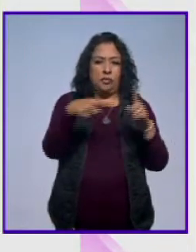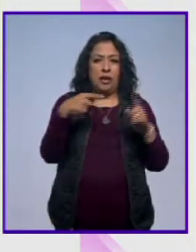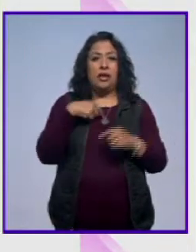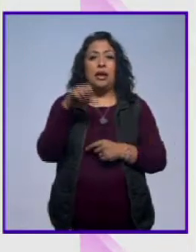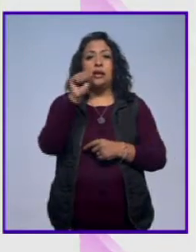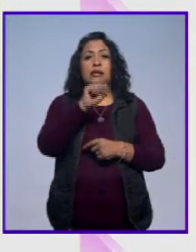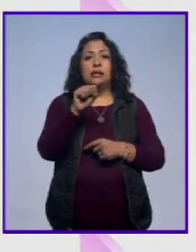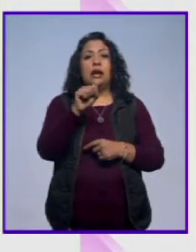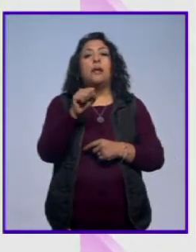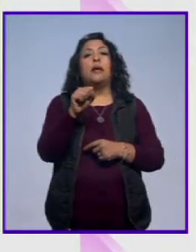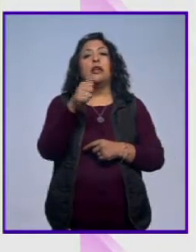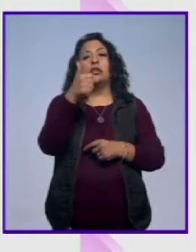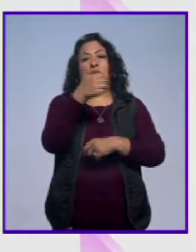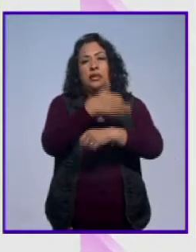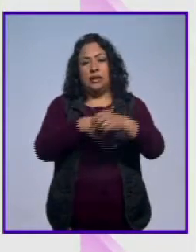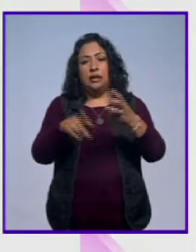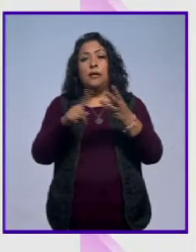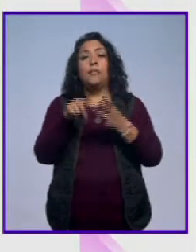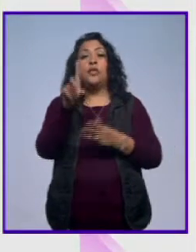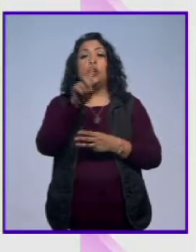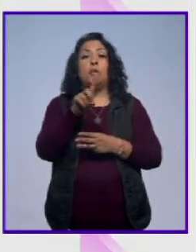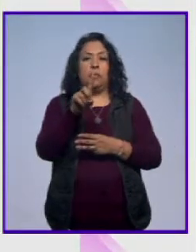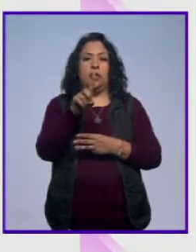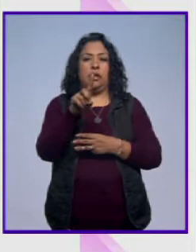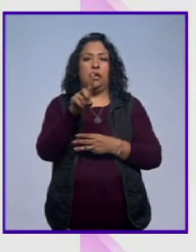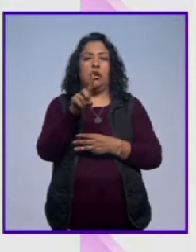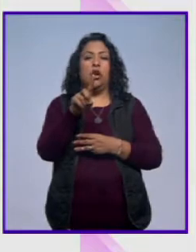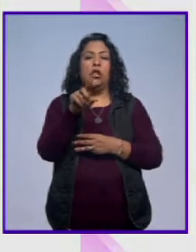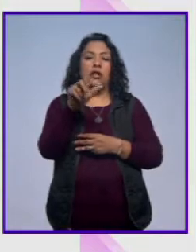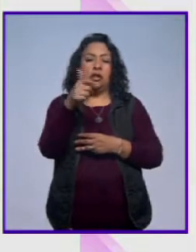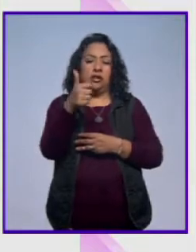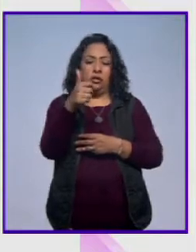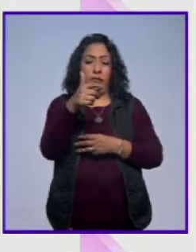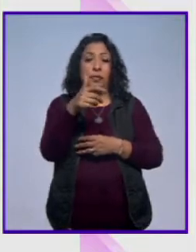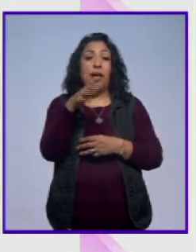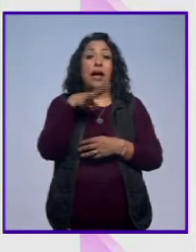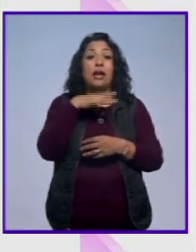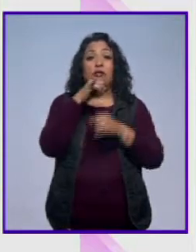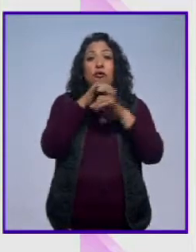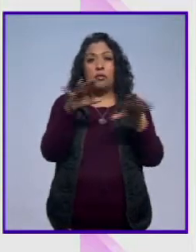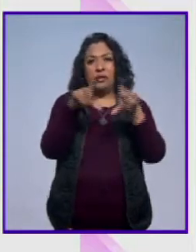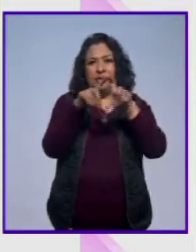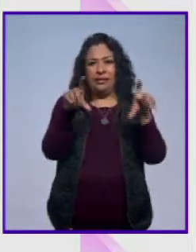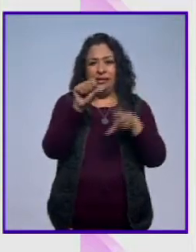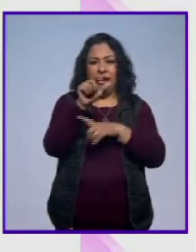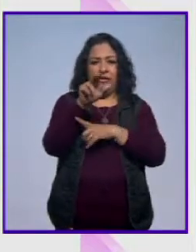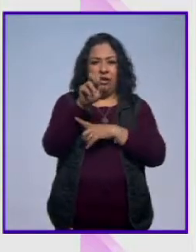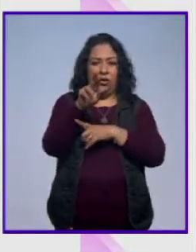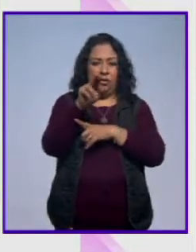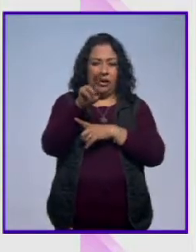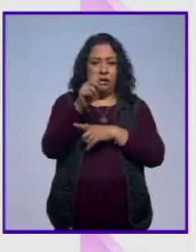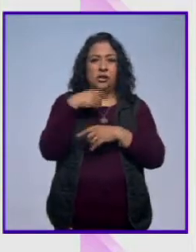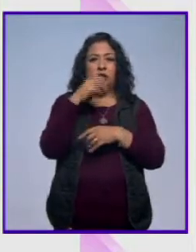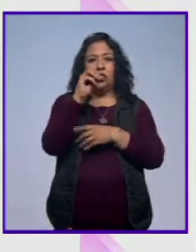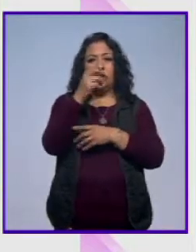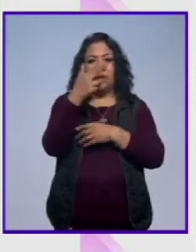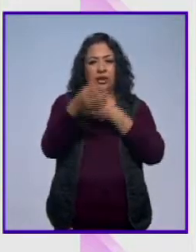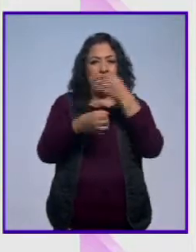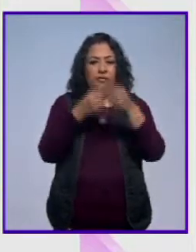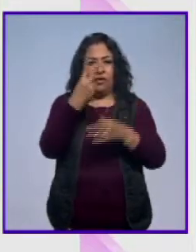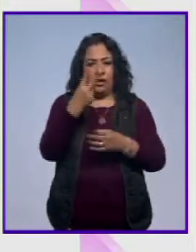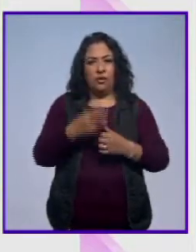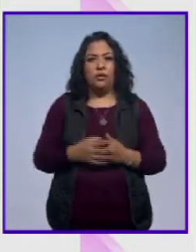sábado a las 19 y domingo 18 horas. Con información y texto de Salvador Perches Galván, Óscar Helguera,